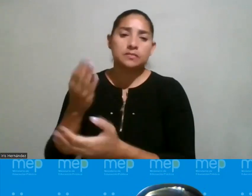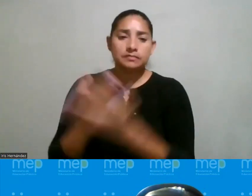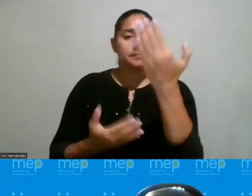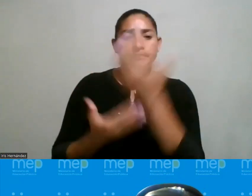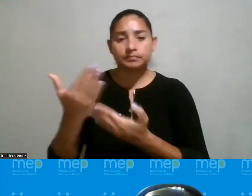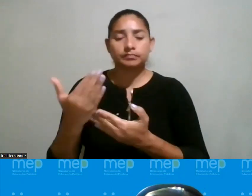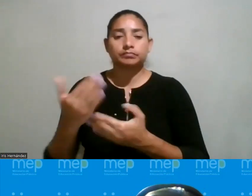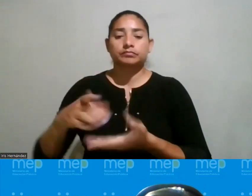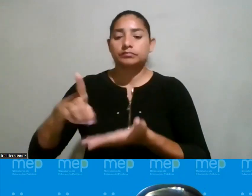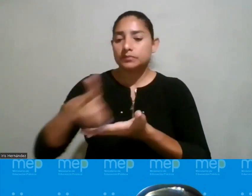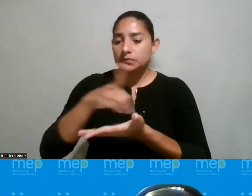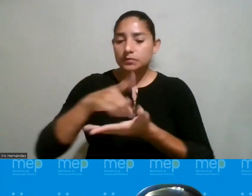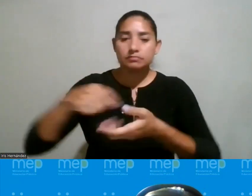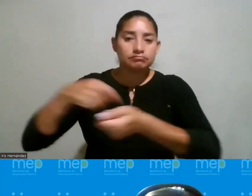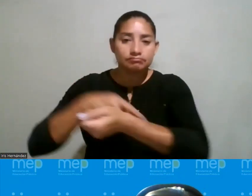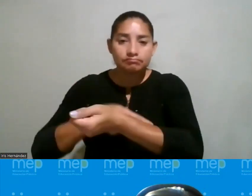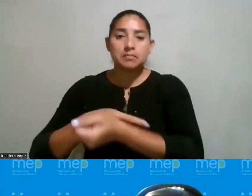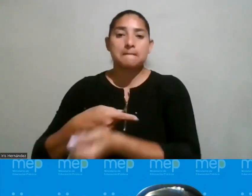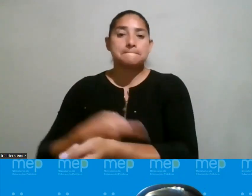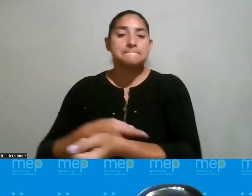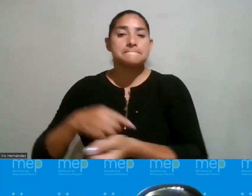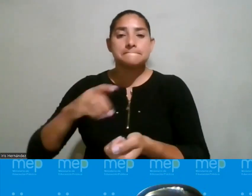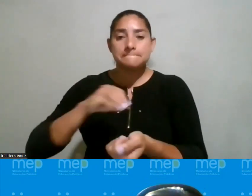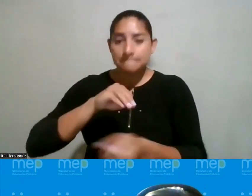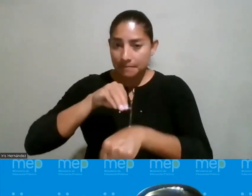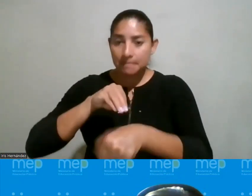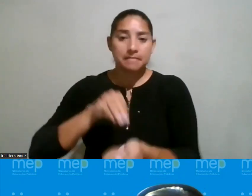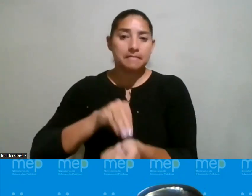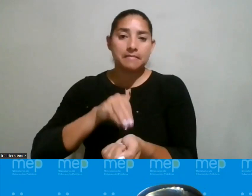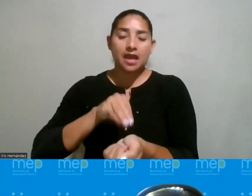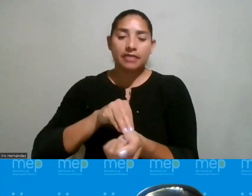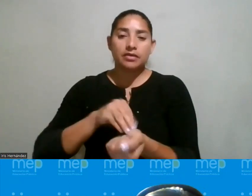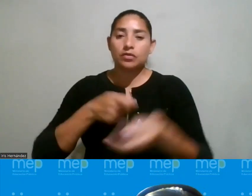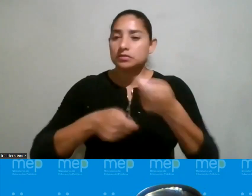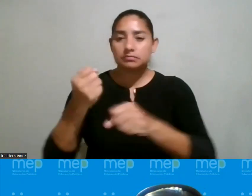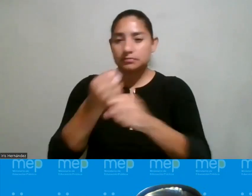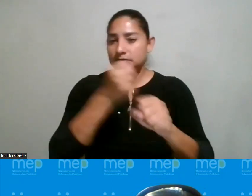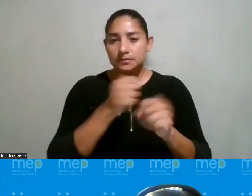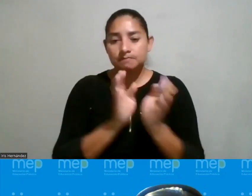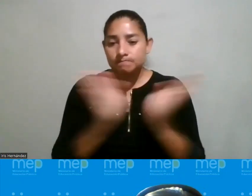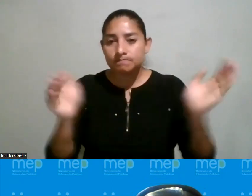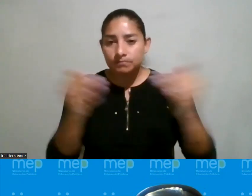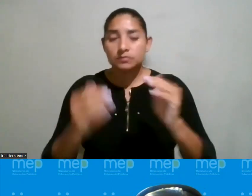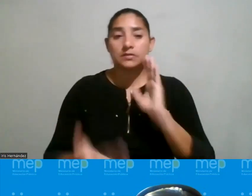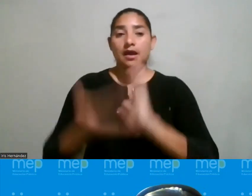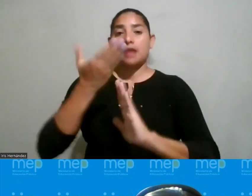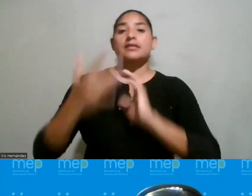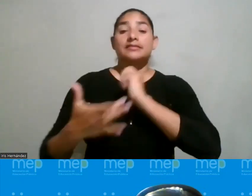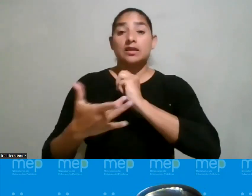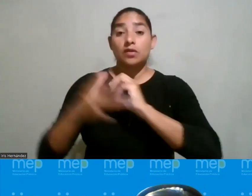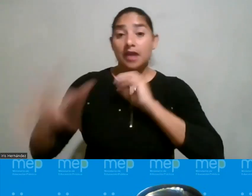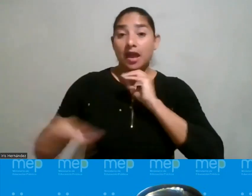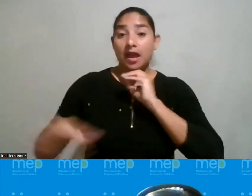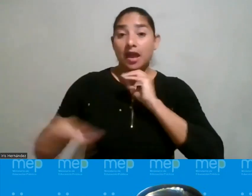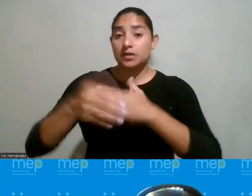de dispositivos médicos de una de un sector de alta tecnología y además ni que